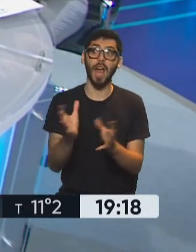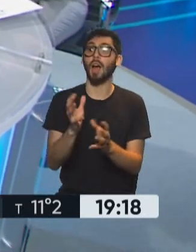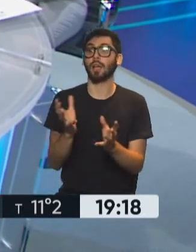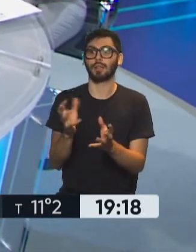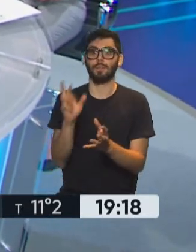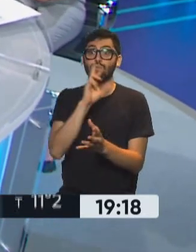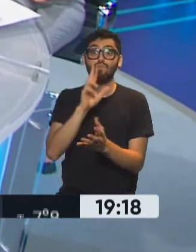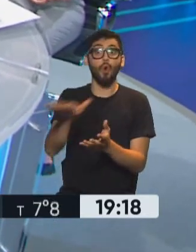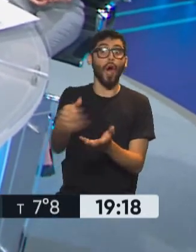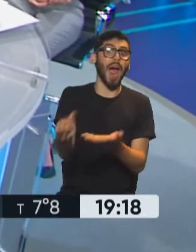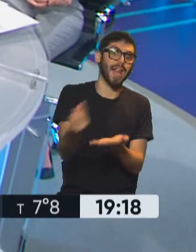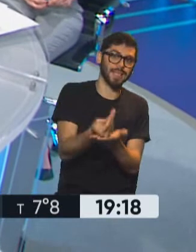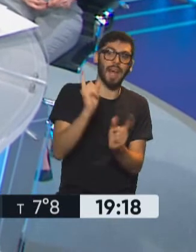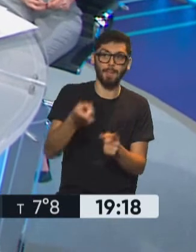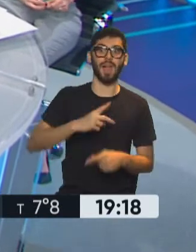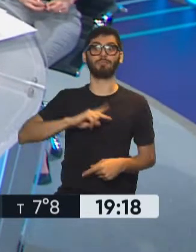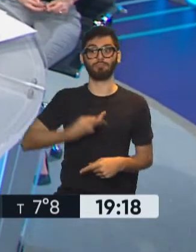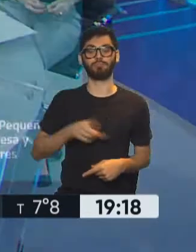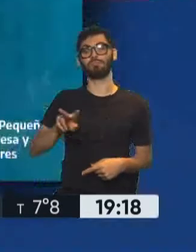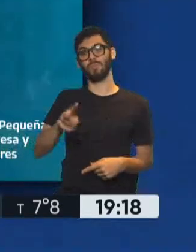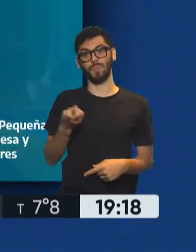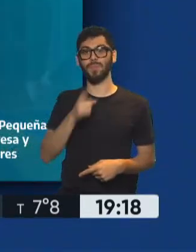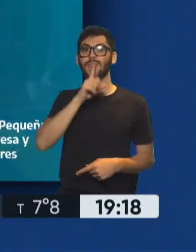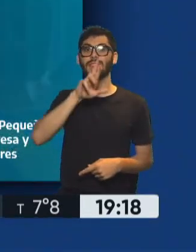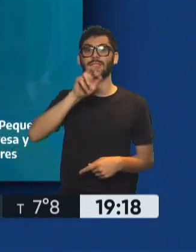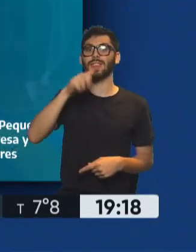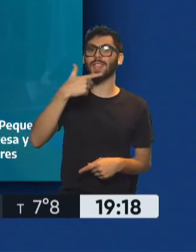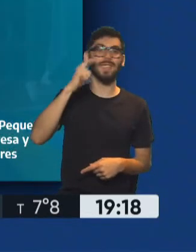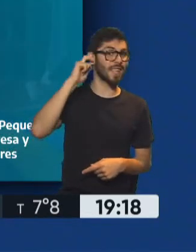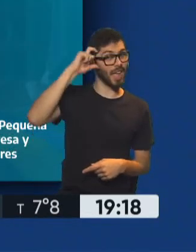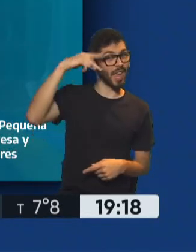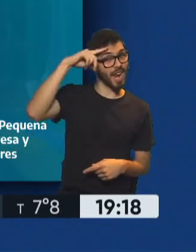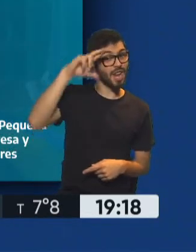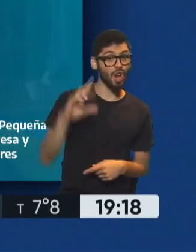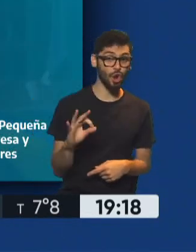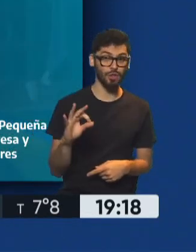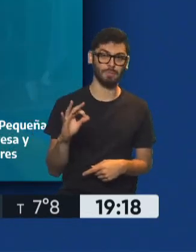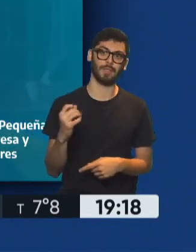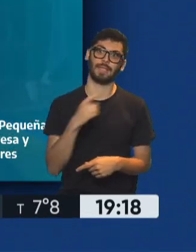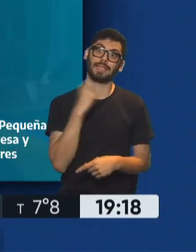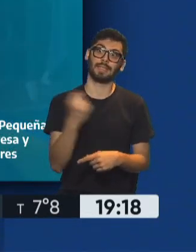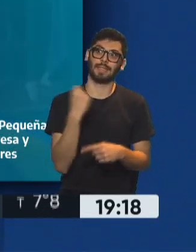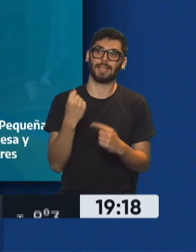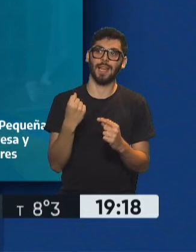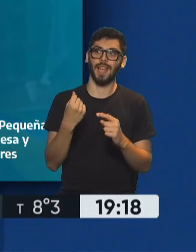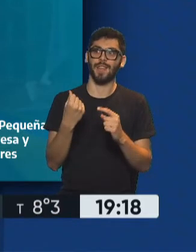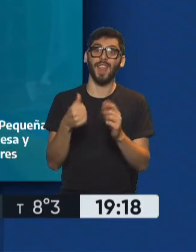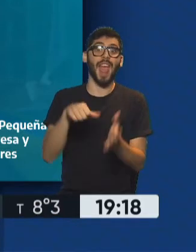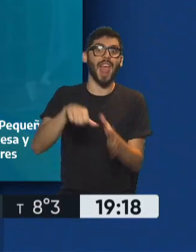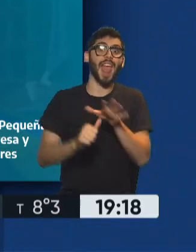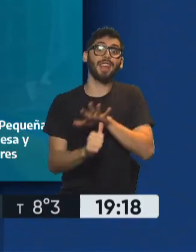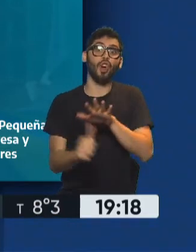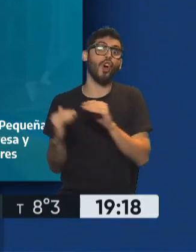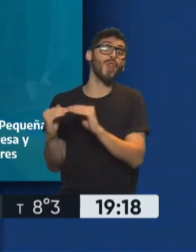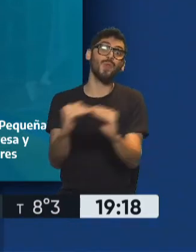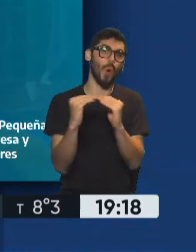y de los travestis, transexuales y transgéneros buscando una equidad de género muy importante para todos y todas. Y en el caso de Mendoza, que ya está en